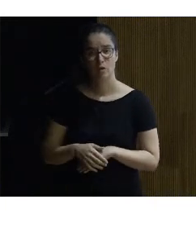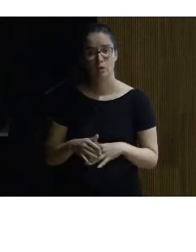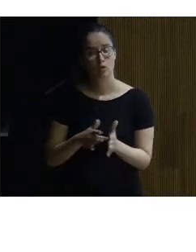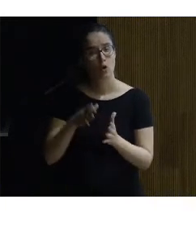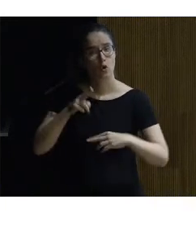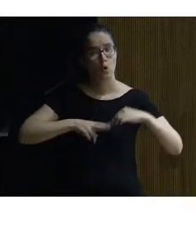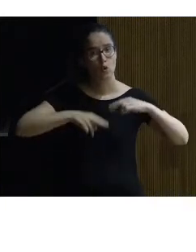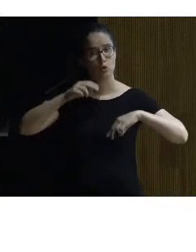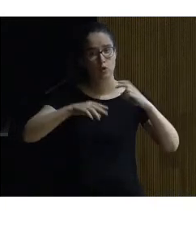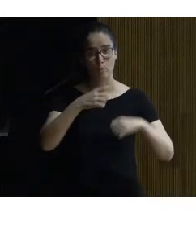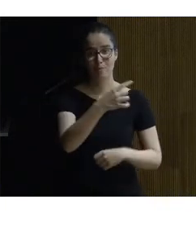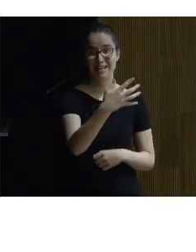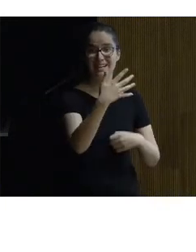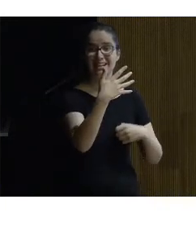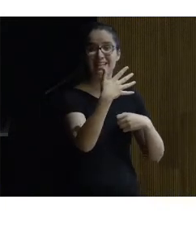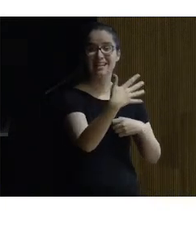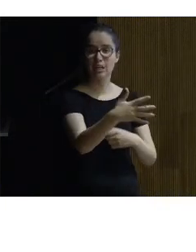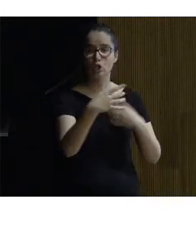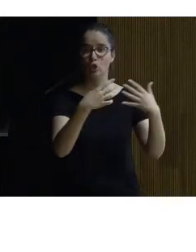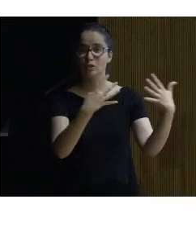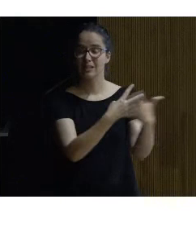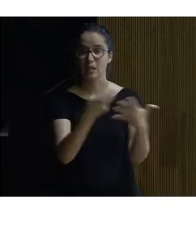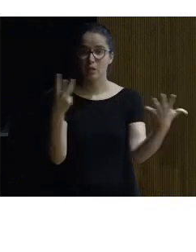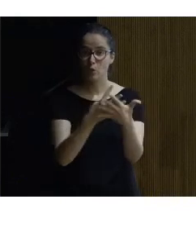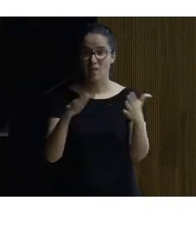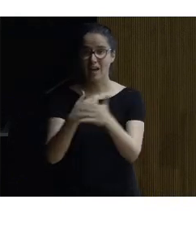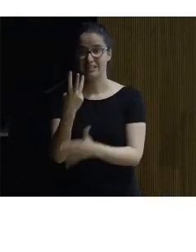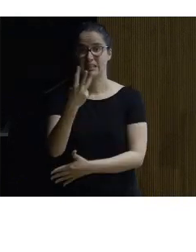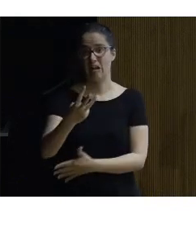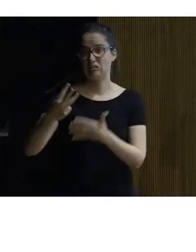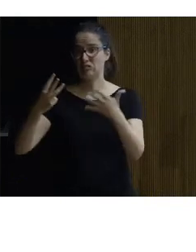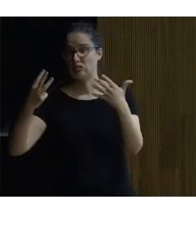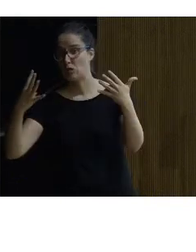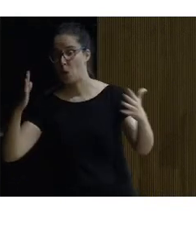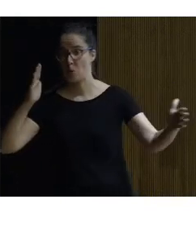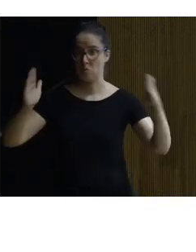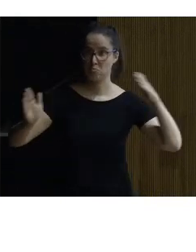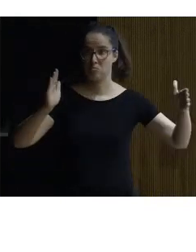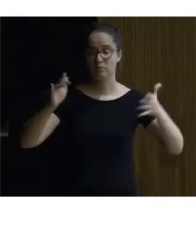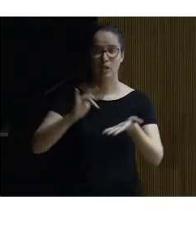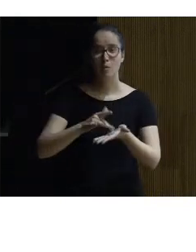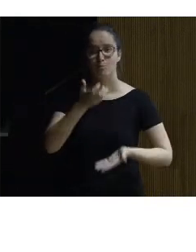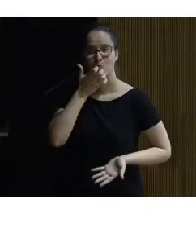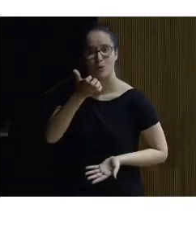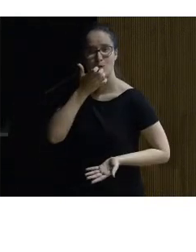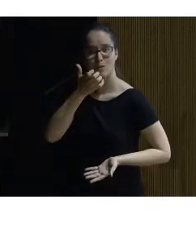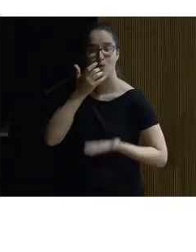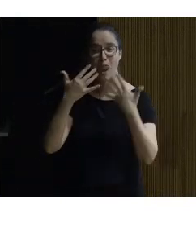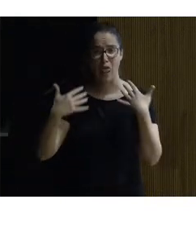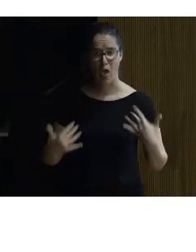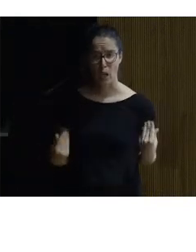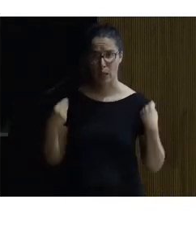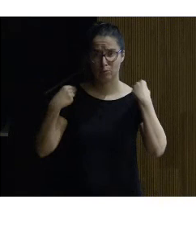construido entre 1519 y 1539 ahí pues fue donde por ejemplo el Garneonardo